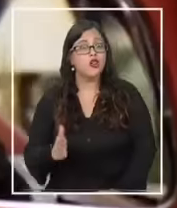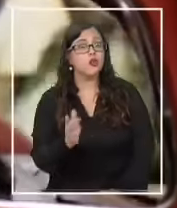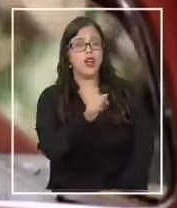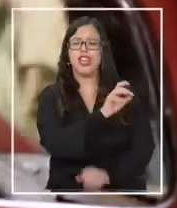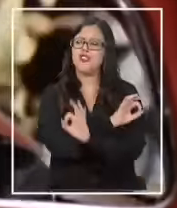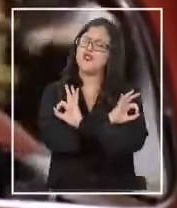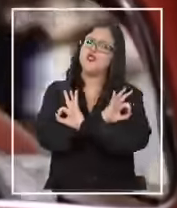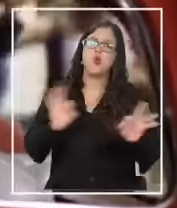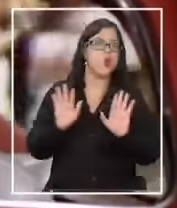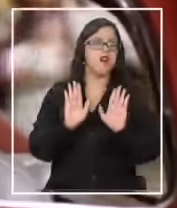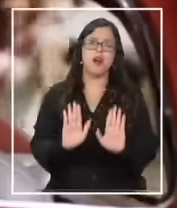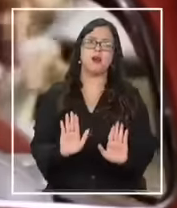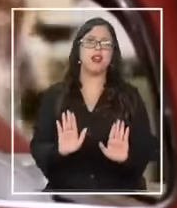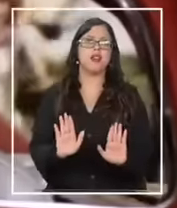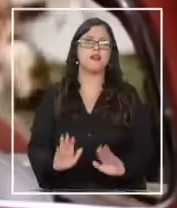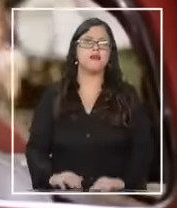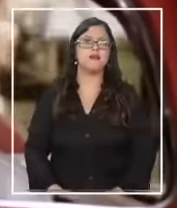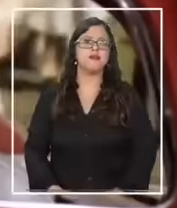detendrá jamás